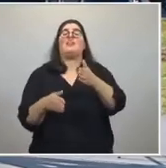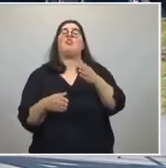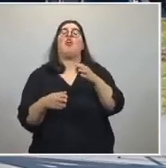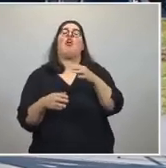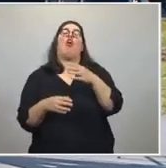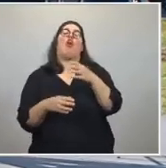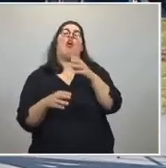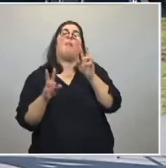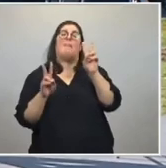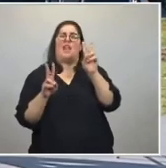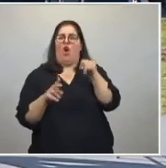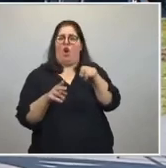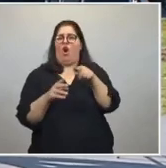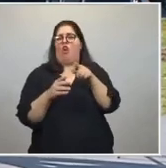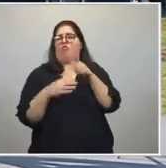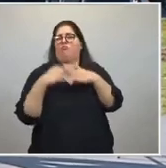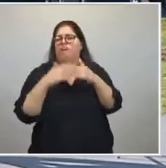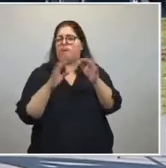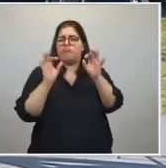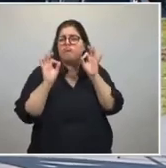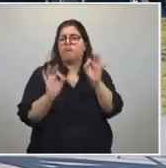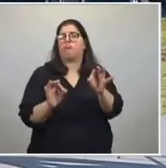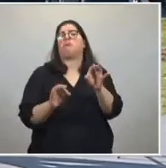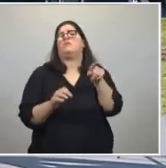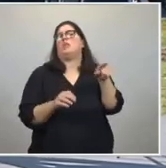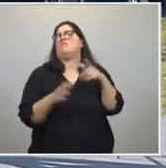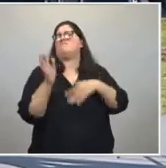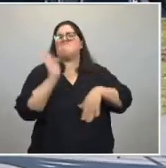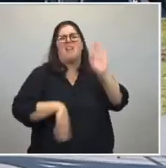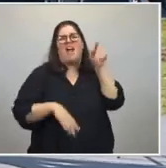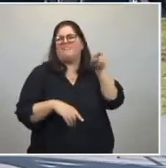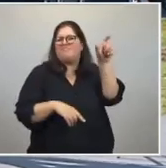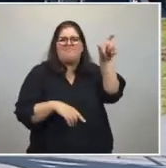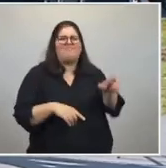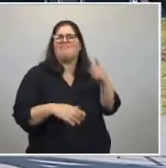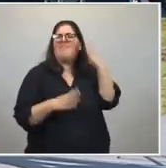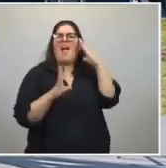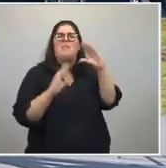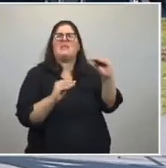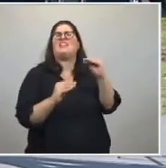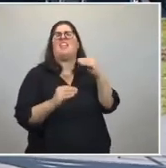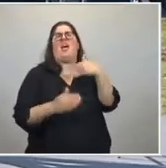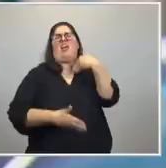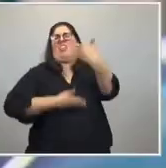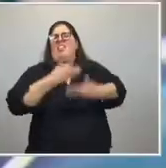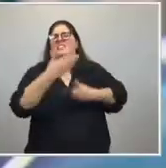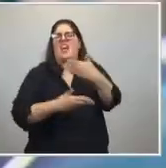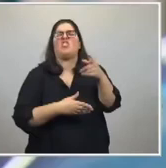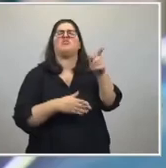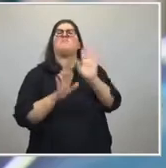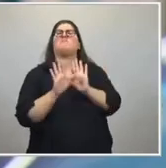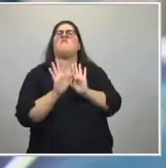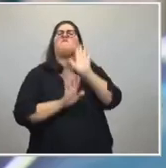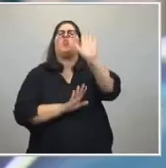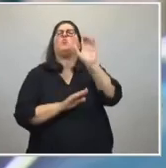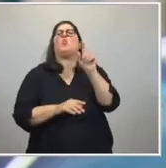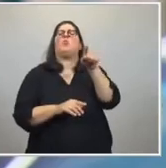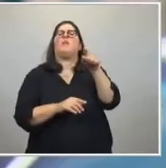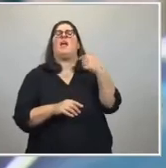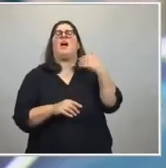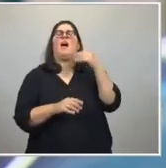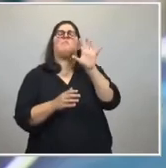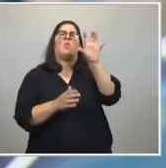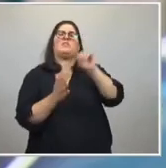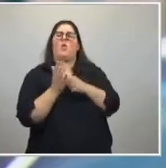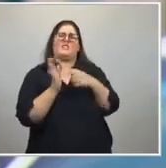siempre a Gustavo, con mayor capacidad de desarrollo y con mayor futuro de los municipios de la provincia de Buenos Aires.